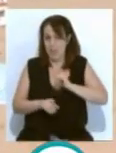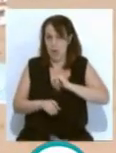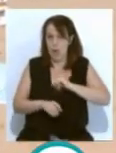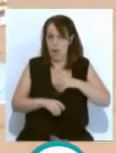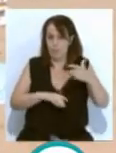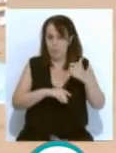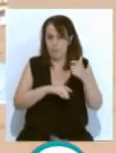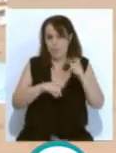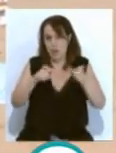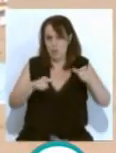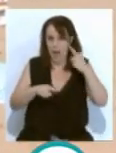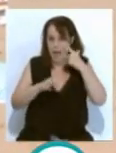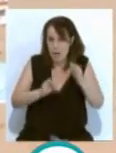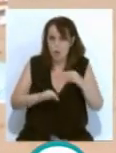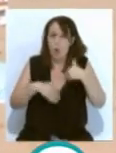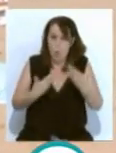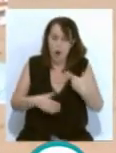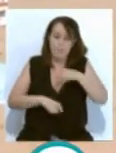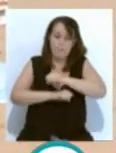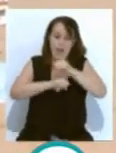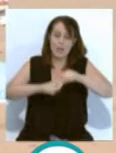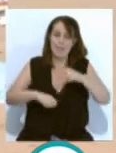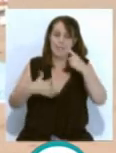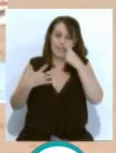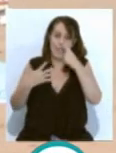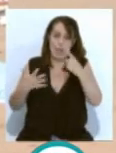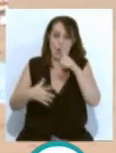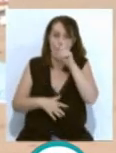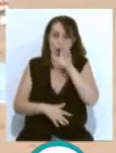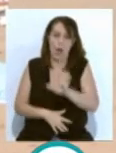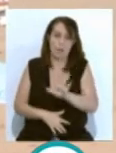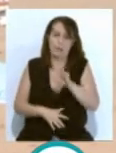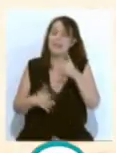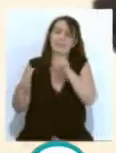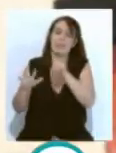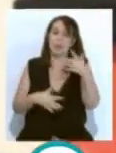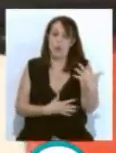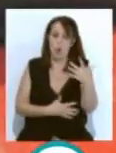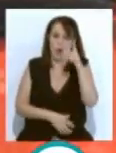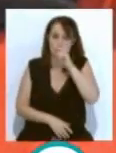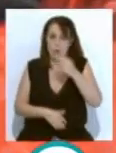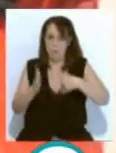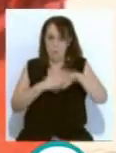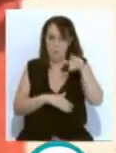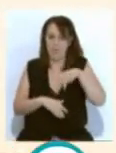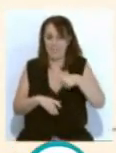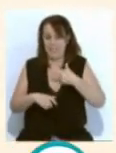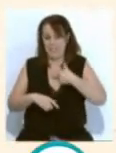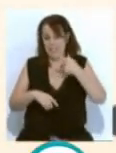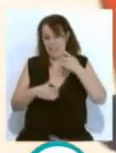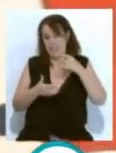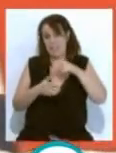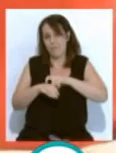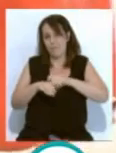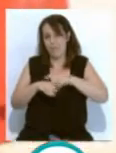mayores de 65 años, pacientes frágiles que viven solos, cuyo estado de salud está debilitado por padecer